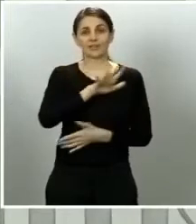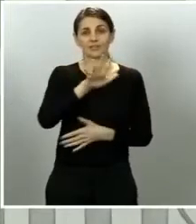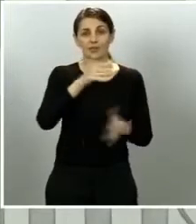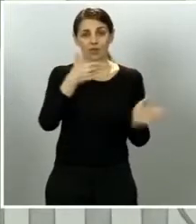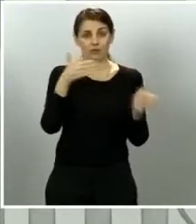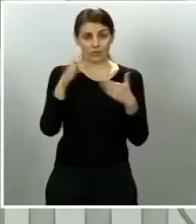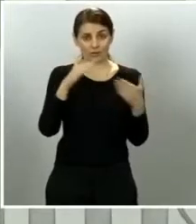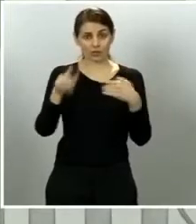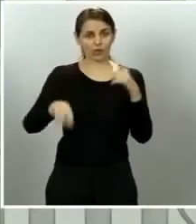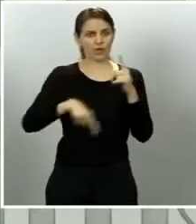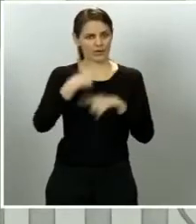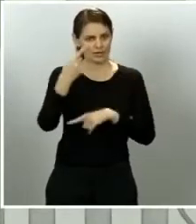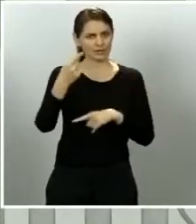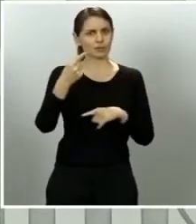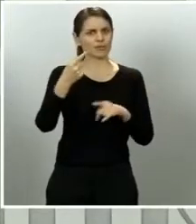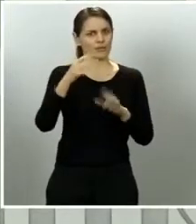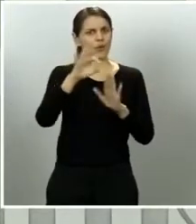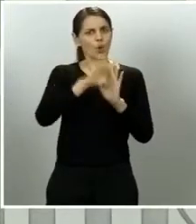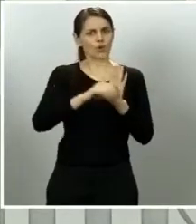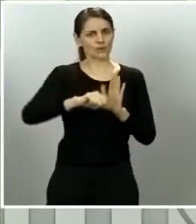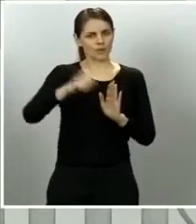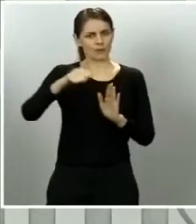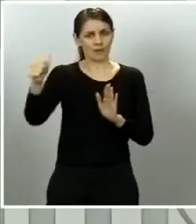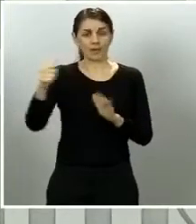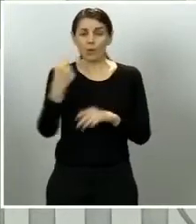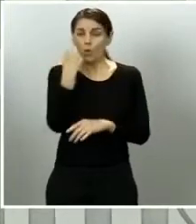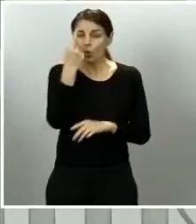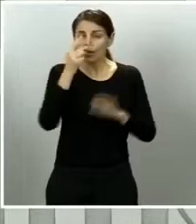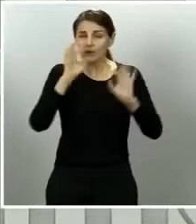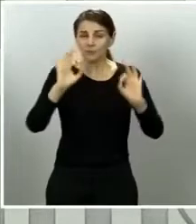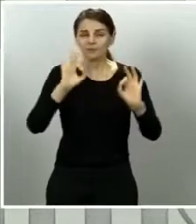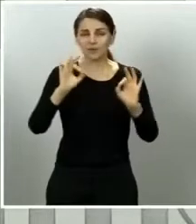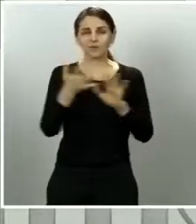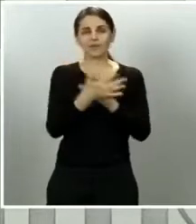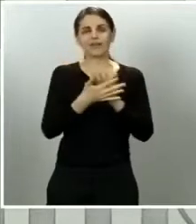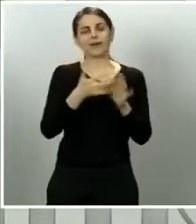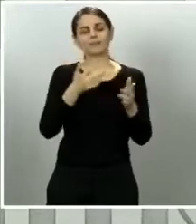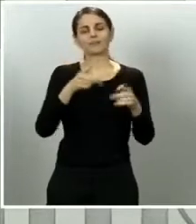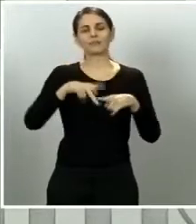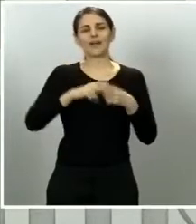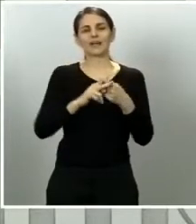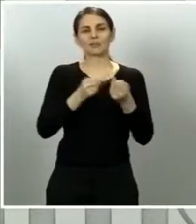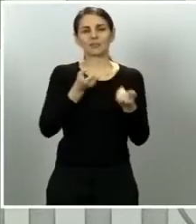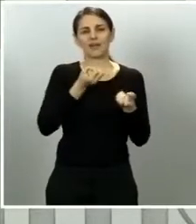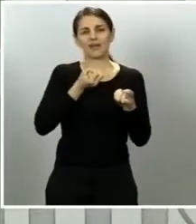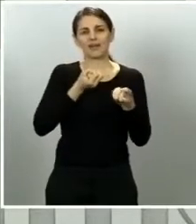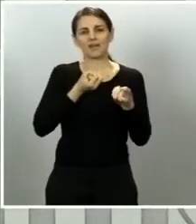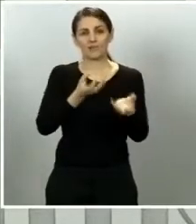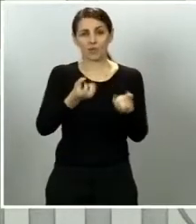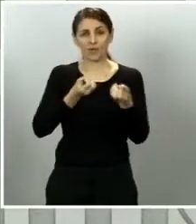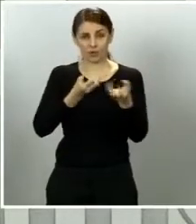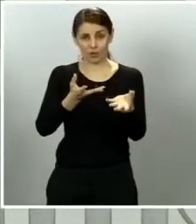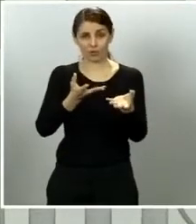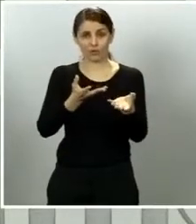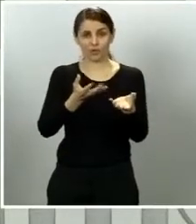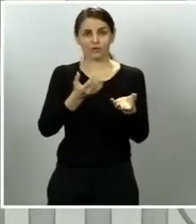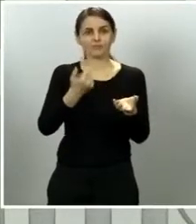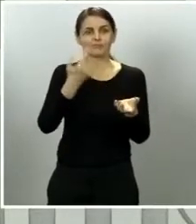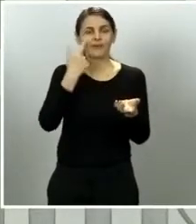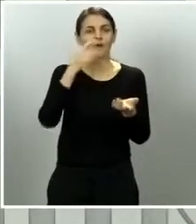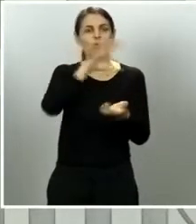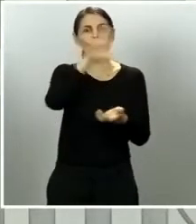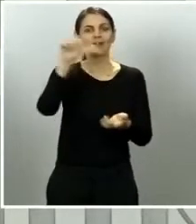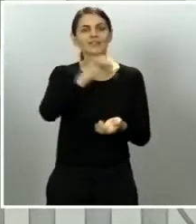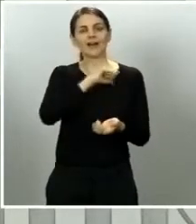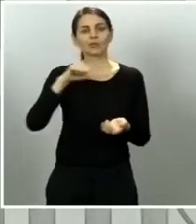del decreto del estado de alarma una de ellas establece unos mecanismos de información que han ido cumpliendo a ritmo desigual las comunidades autónomas en cuanto tengamos esta información